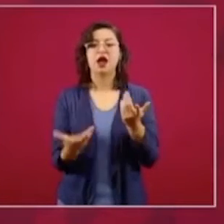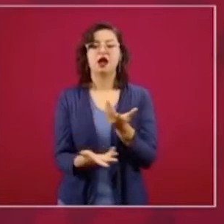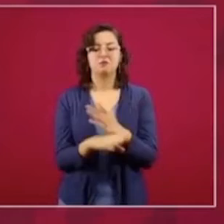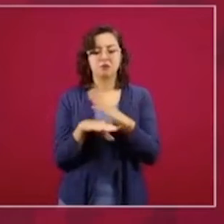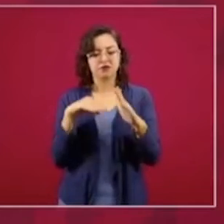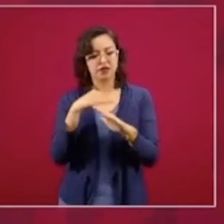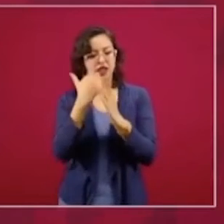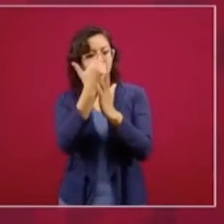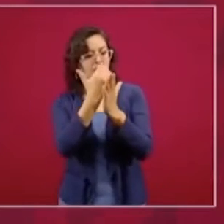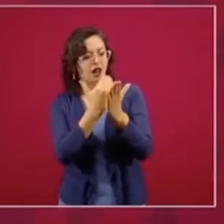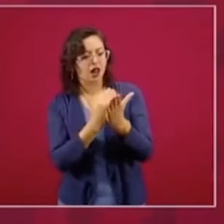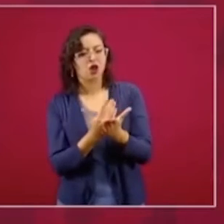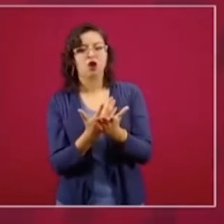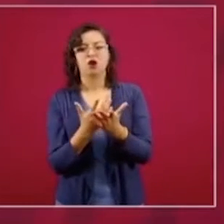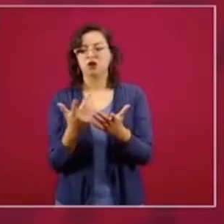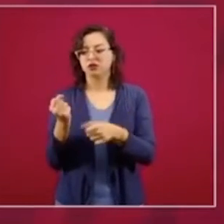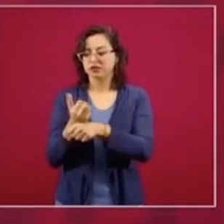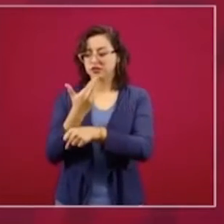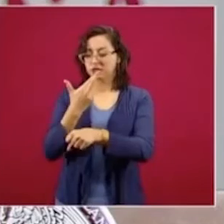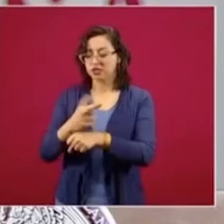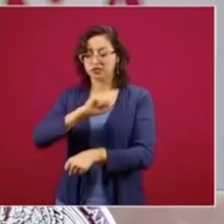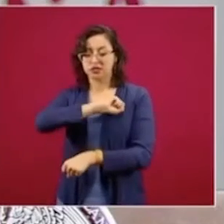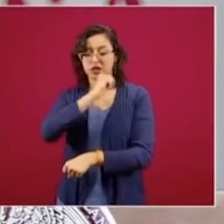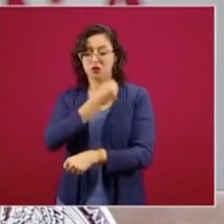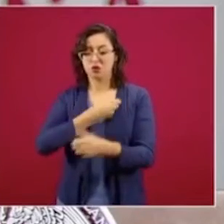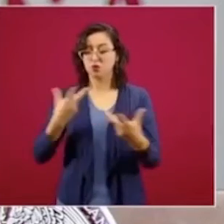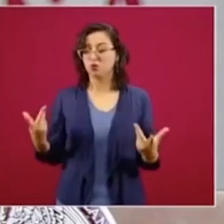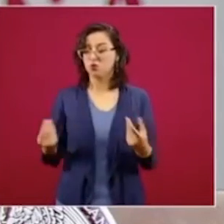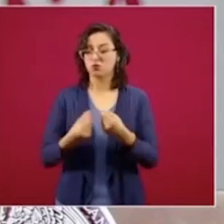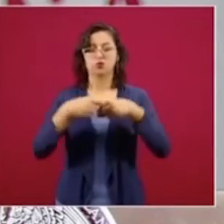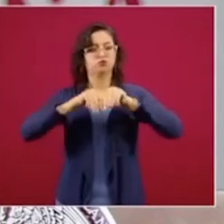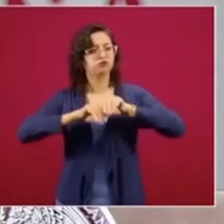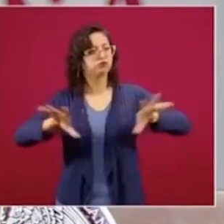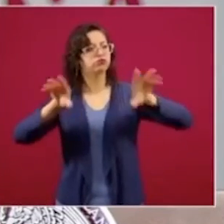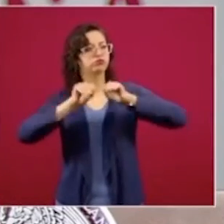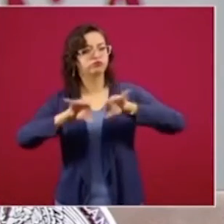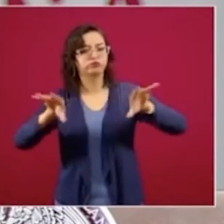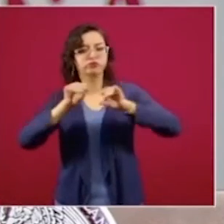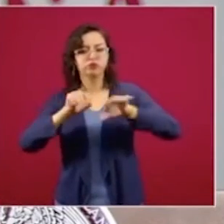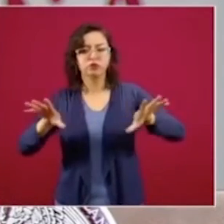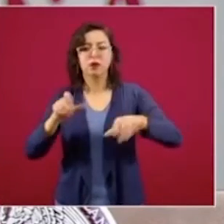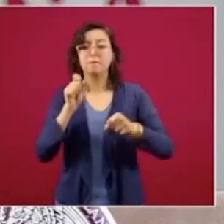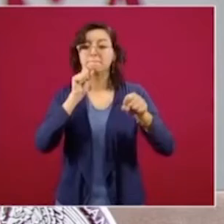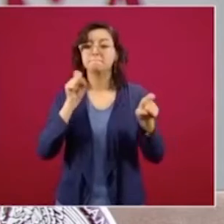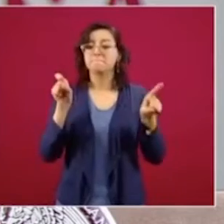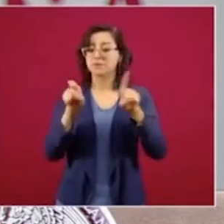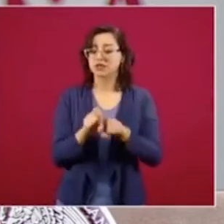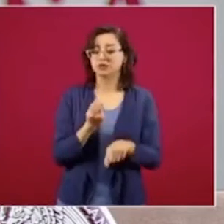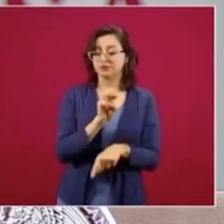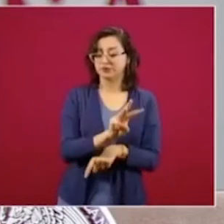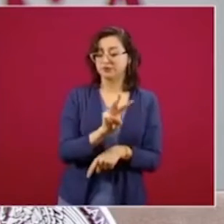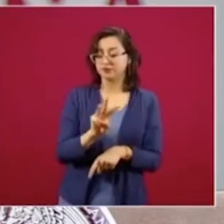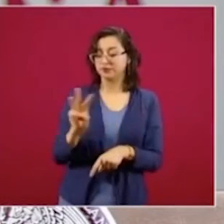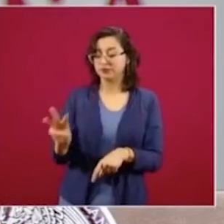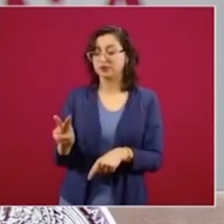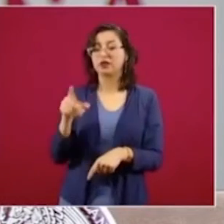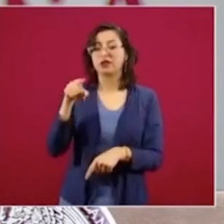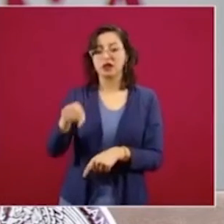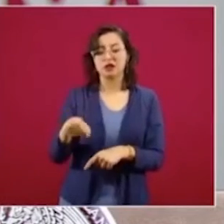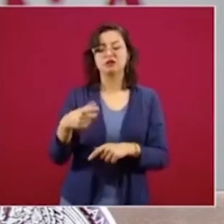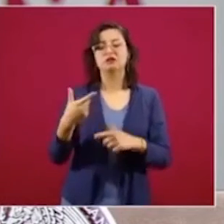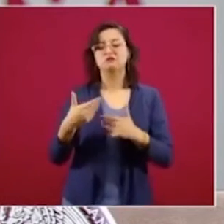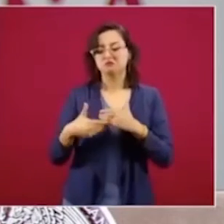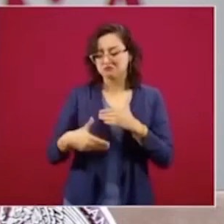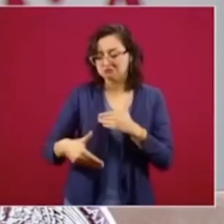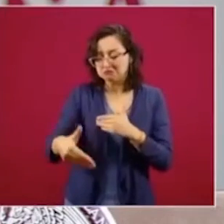en conjunto con la Secretaría de Salud y eso se han difundido. Se desarrolló la plataforma y esa plataforma viene trabajando